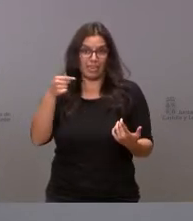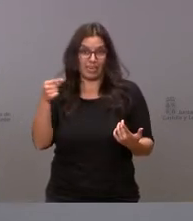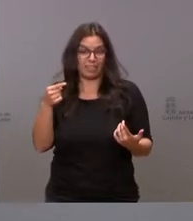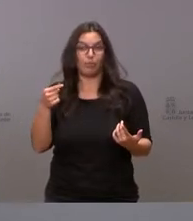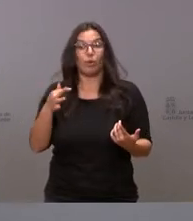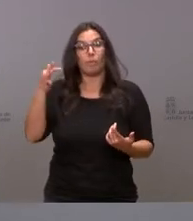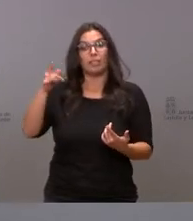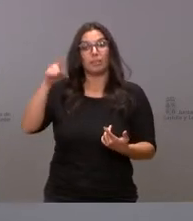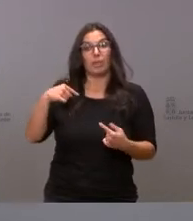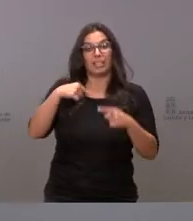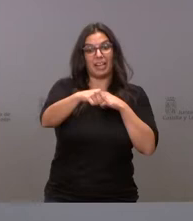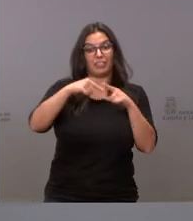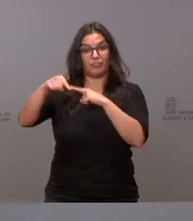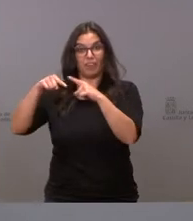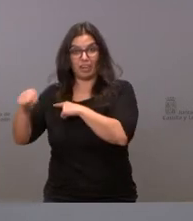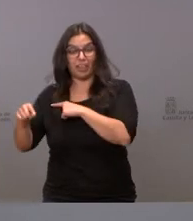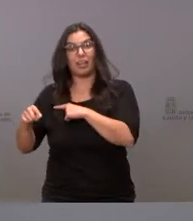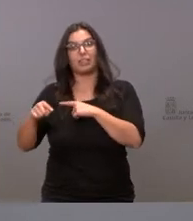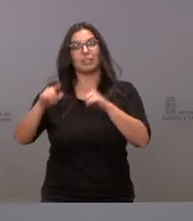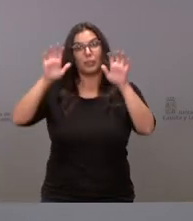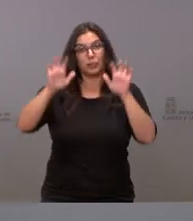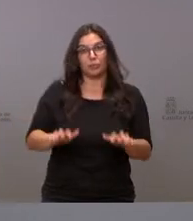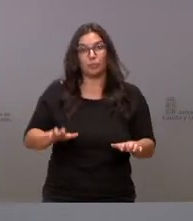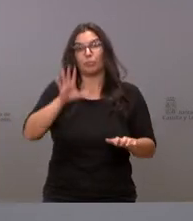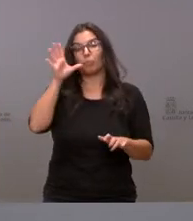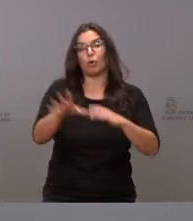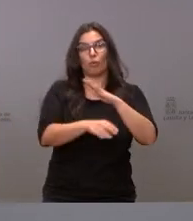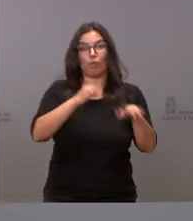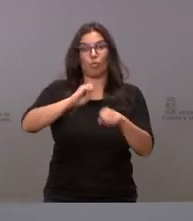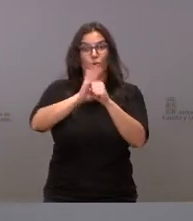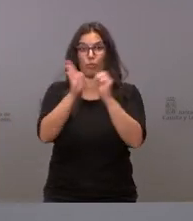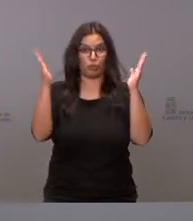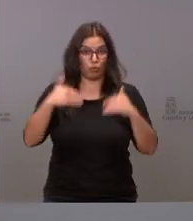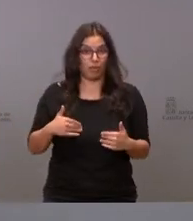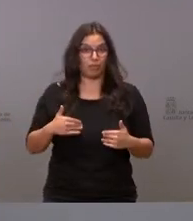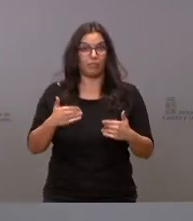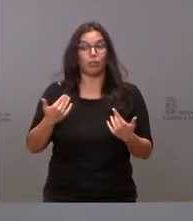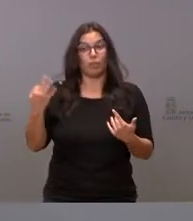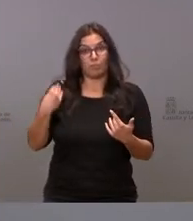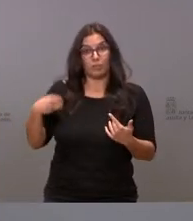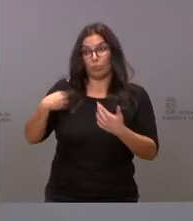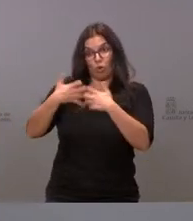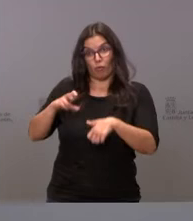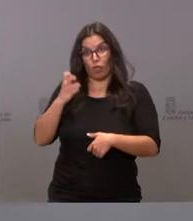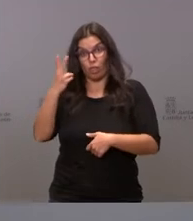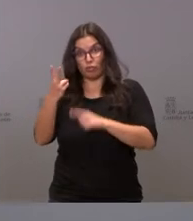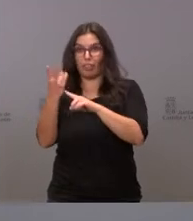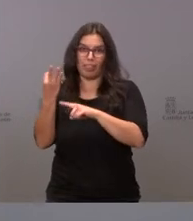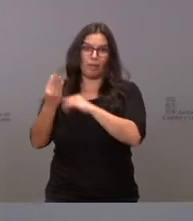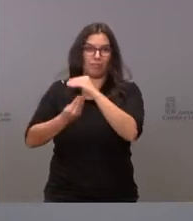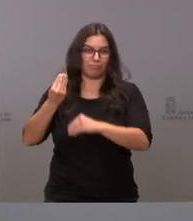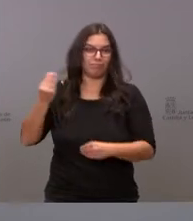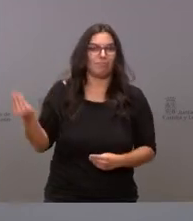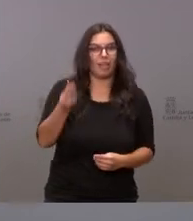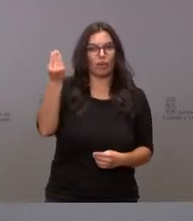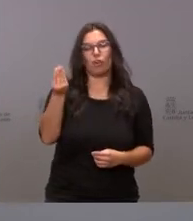transferencias del Estado con la disminución del fondo COVID luego lo que hay que corregir es justo lo que no funciona y en este caso lo que no